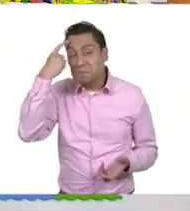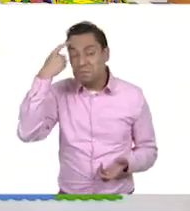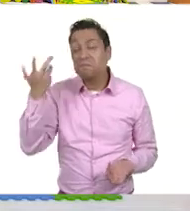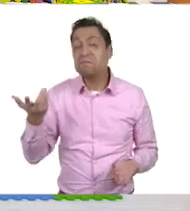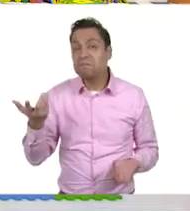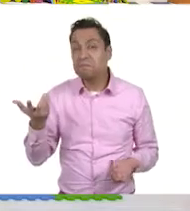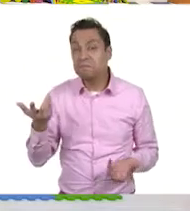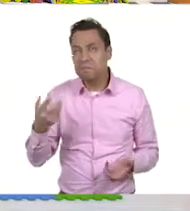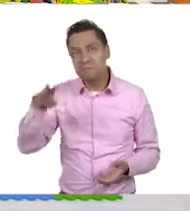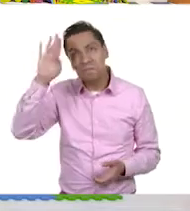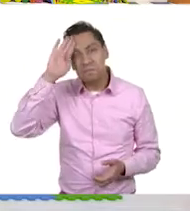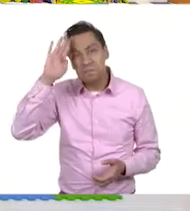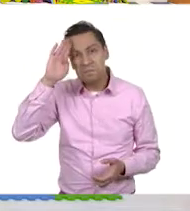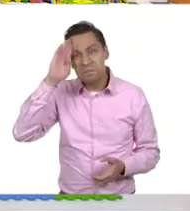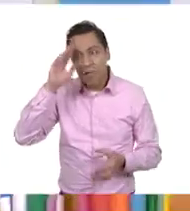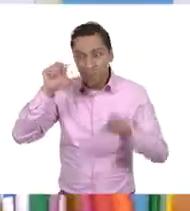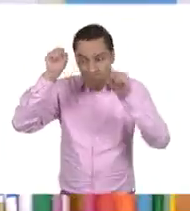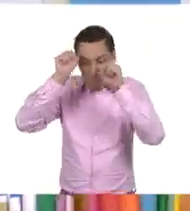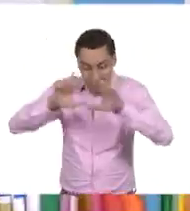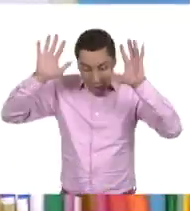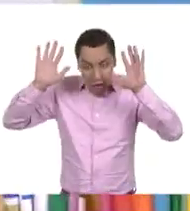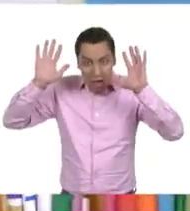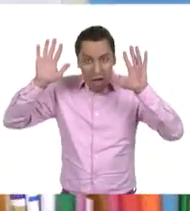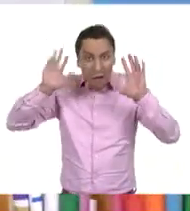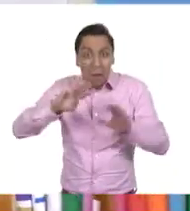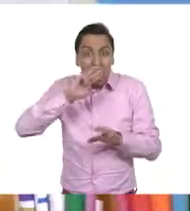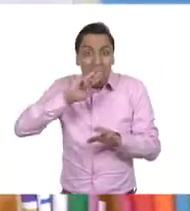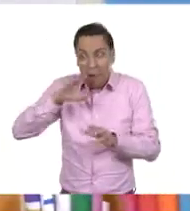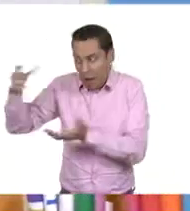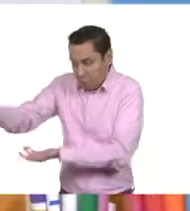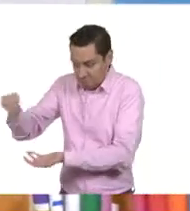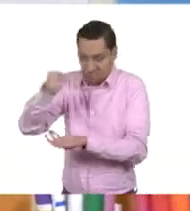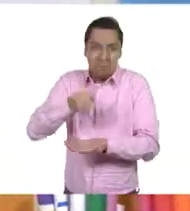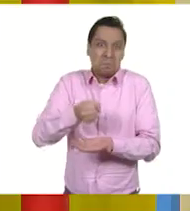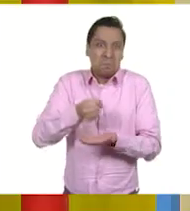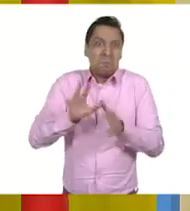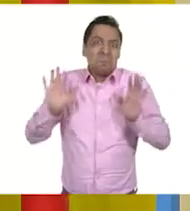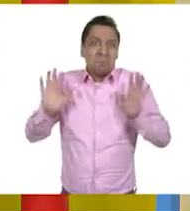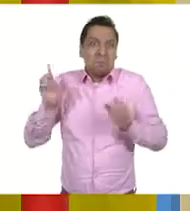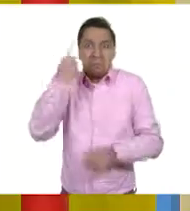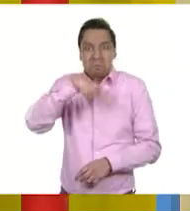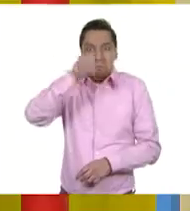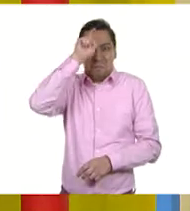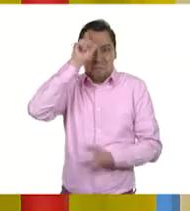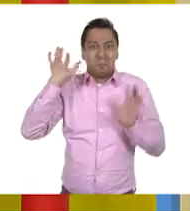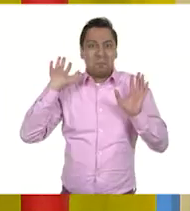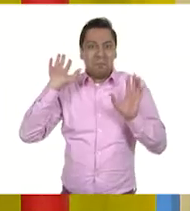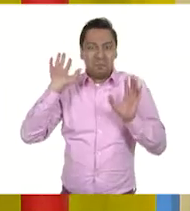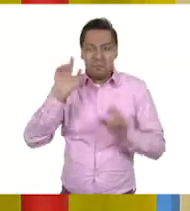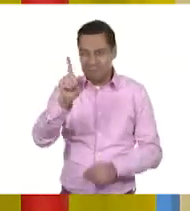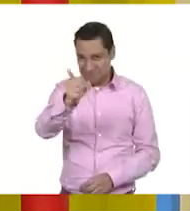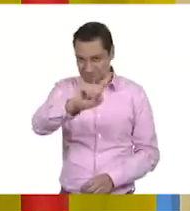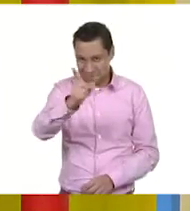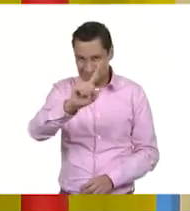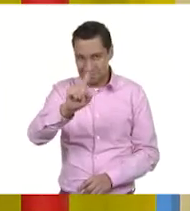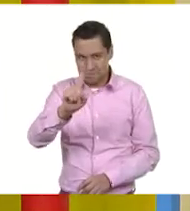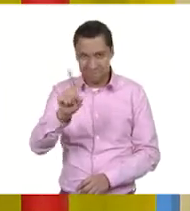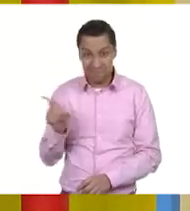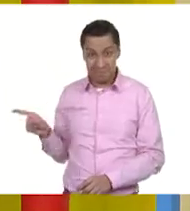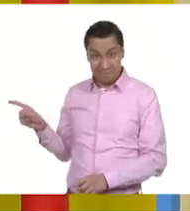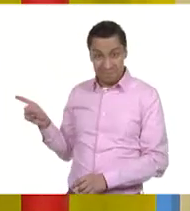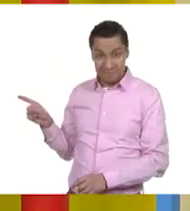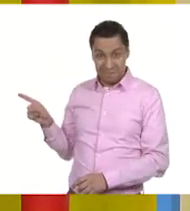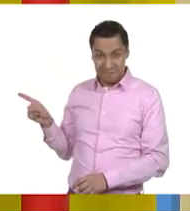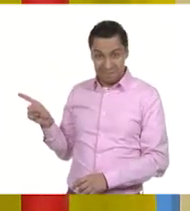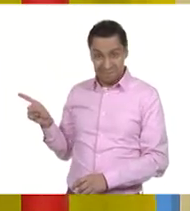algún momento han pensado eso, ¿verdad? Tal vez su mamá o algún familiar es a panes. ¿Cuál? ¿El trigo? El